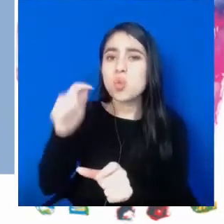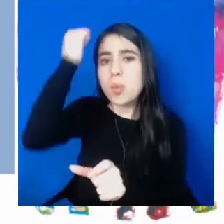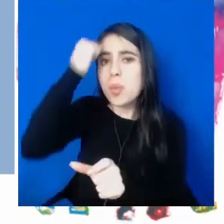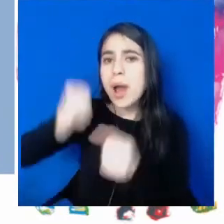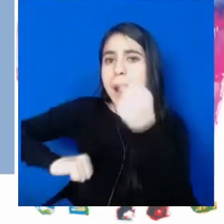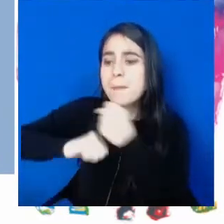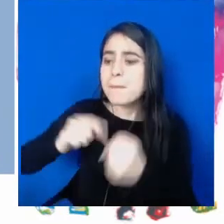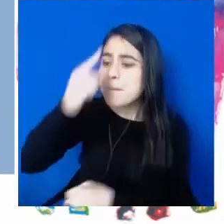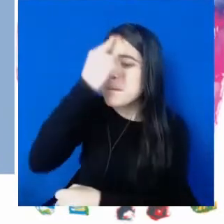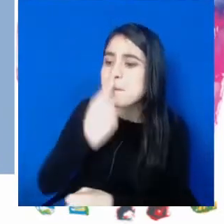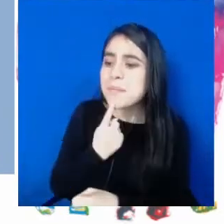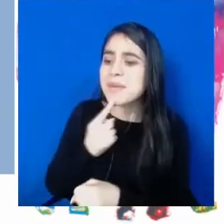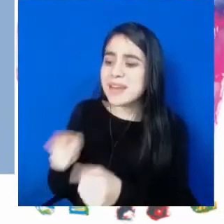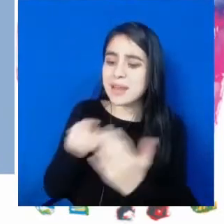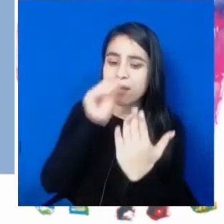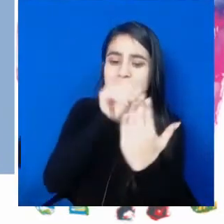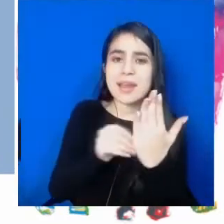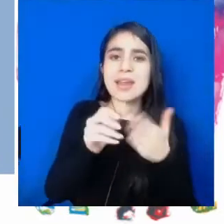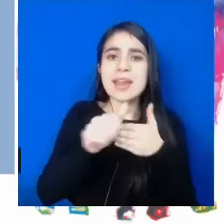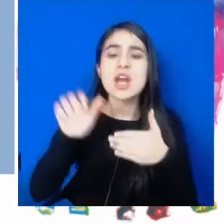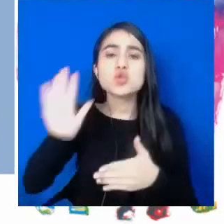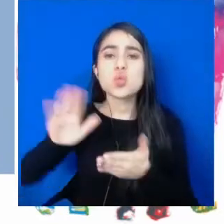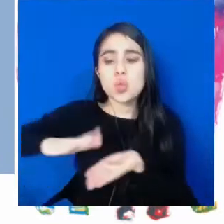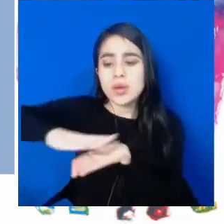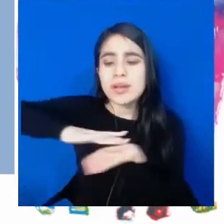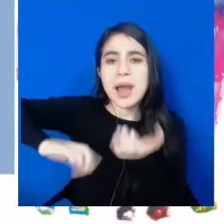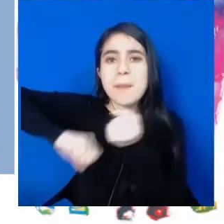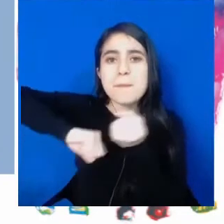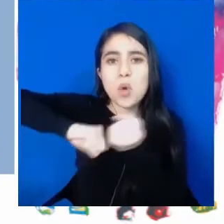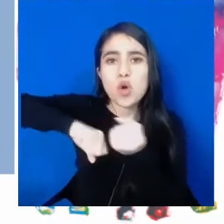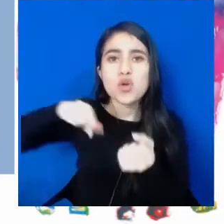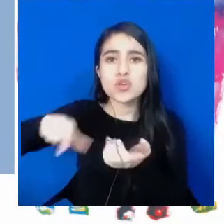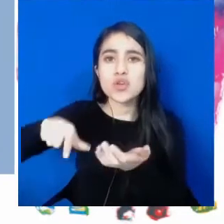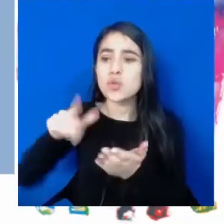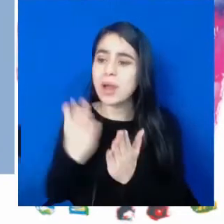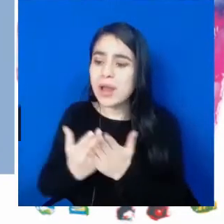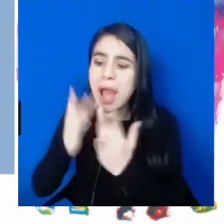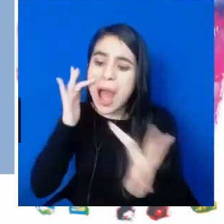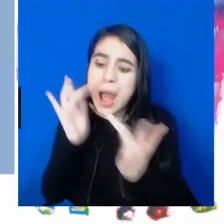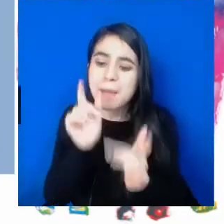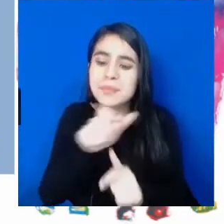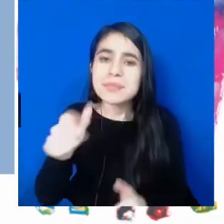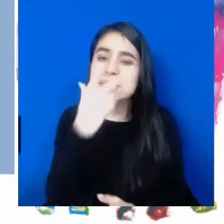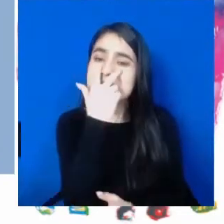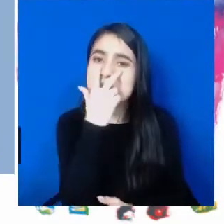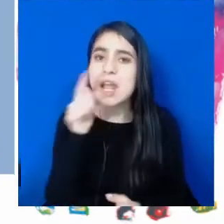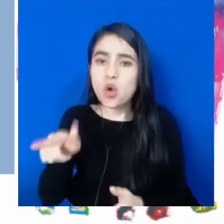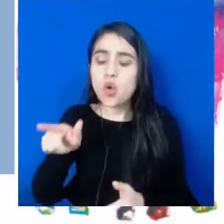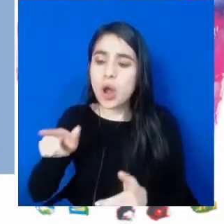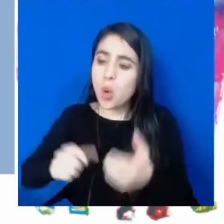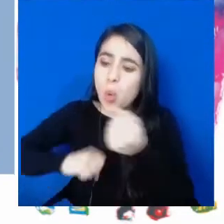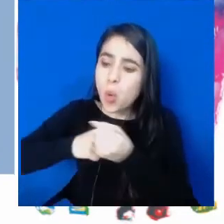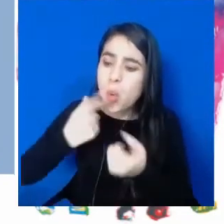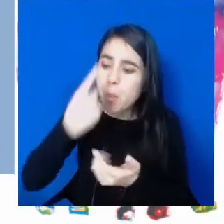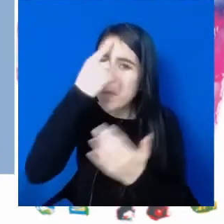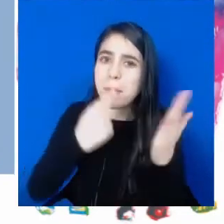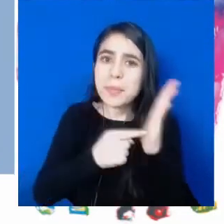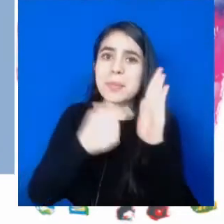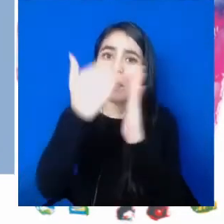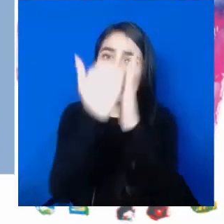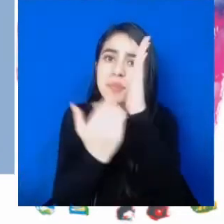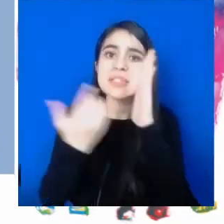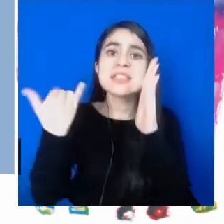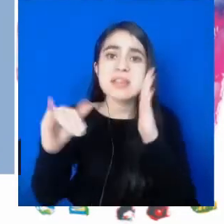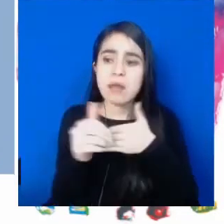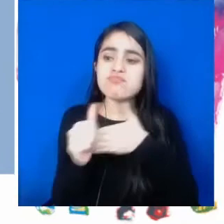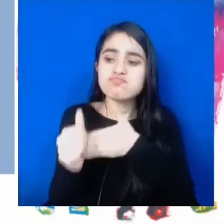de los docentes de apoyo en tiflología, es decir, en conocimientos educativos para niños ciegos. Esa